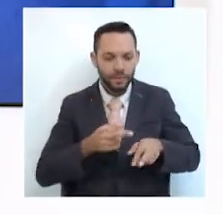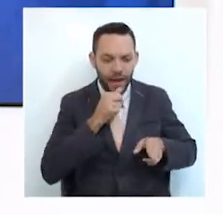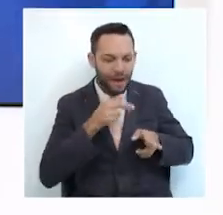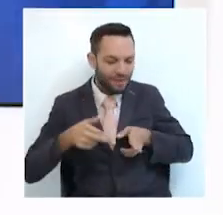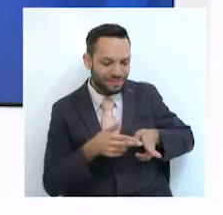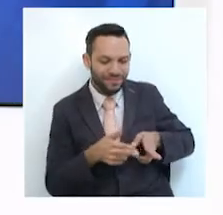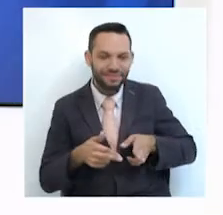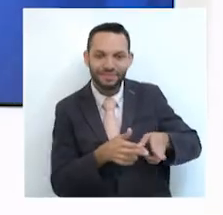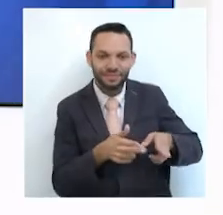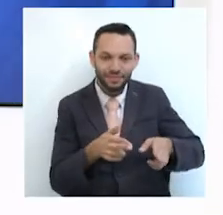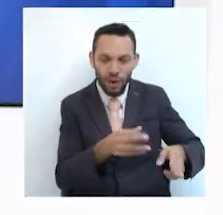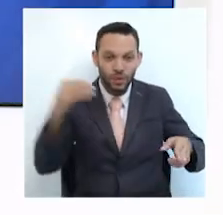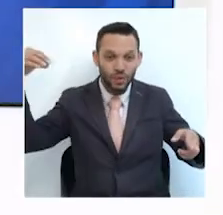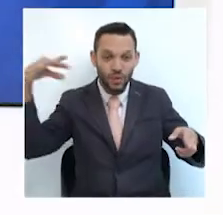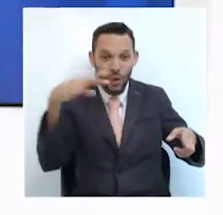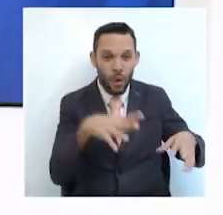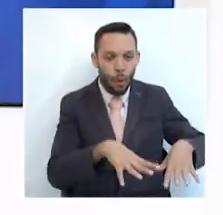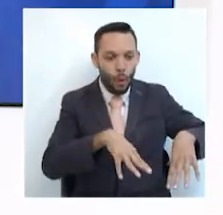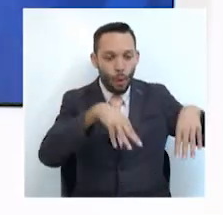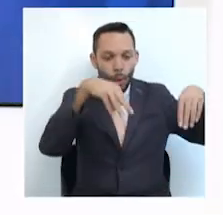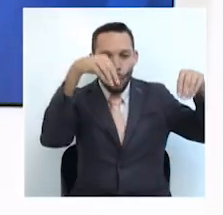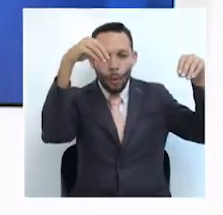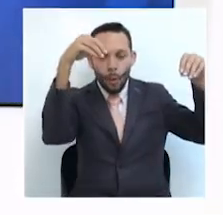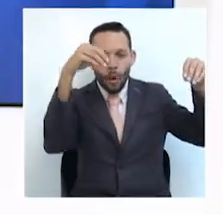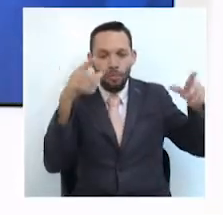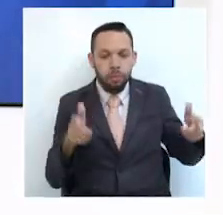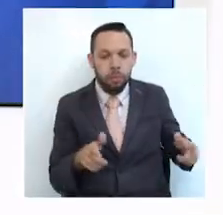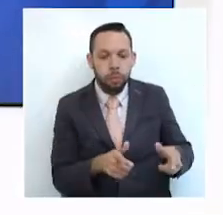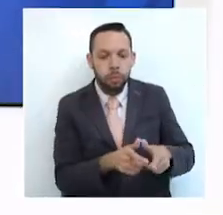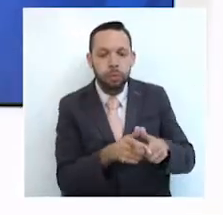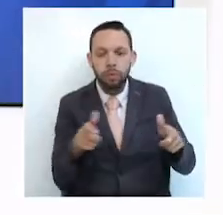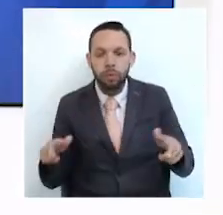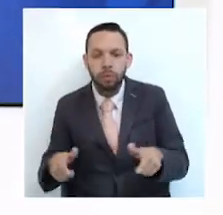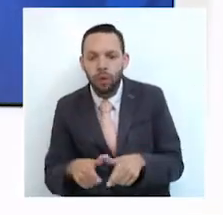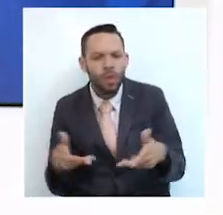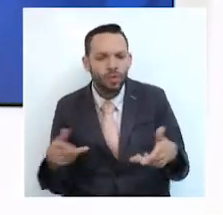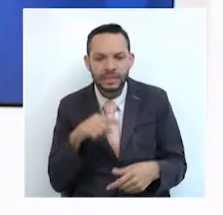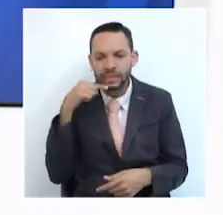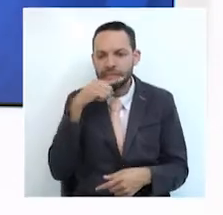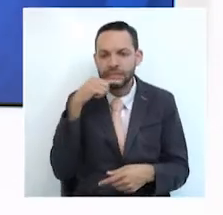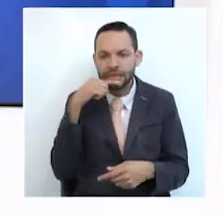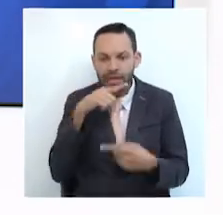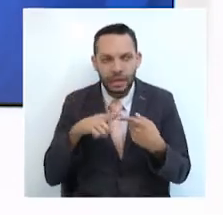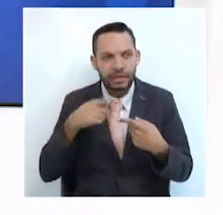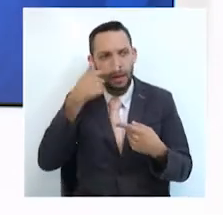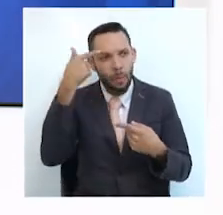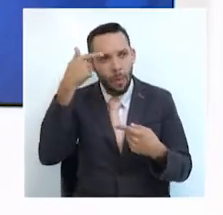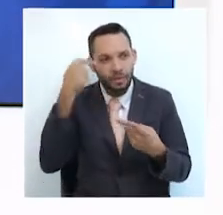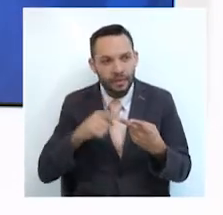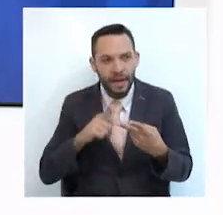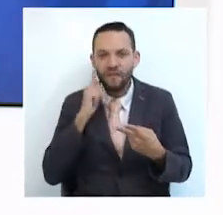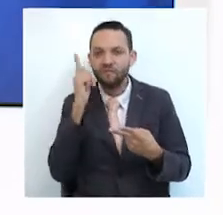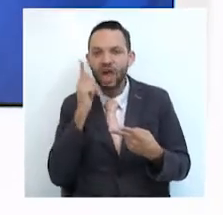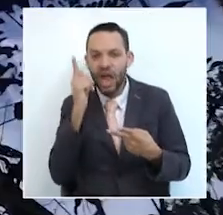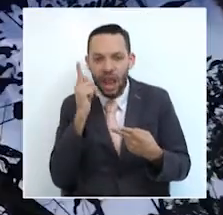consecuencia de la temporada seca. La suspensión se inició en las veredas y corregimientos de los municipios de Circasia, Montenegro, Quimbaya y Finlandia y será día